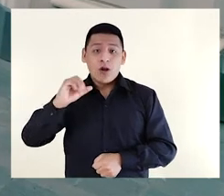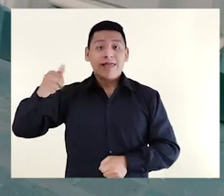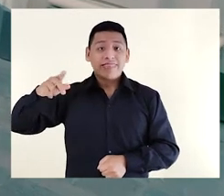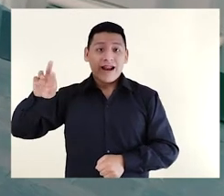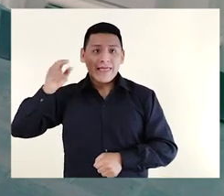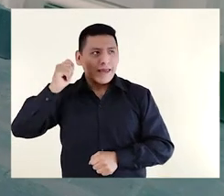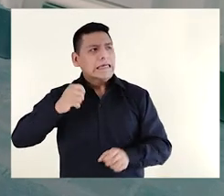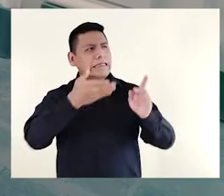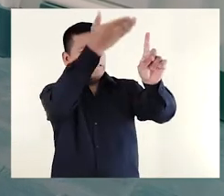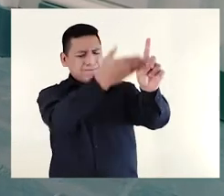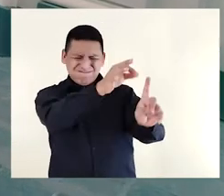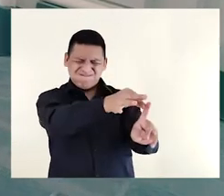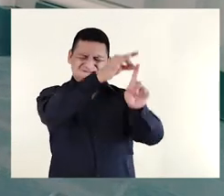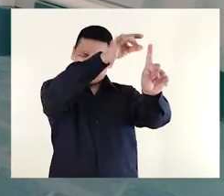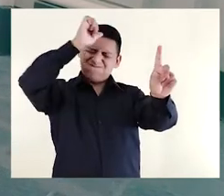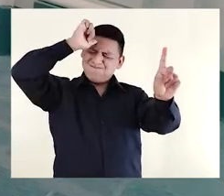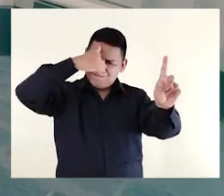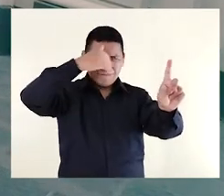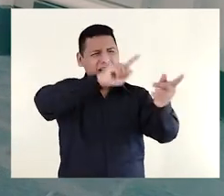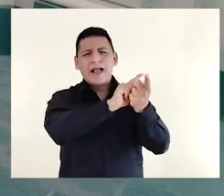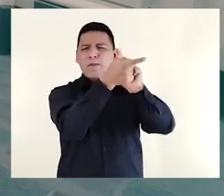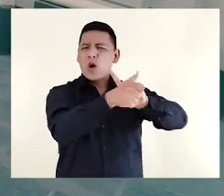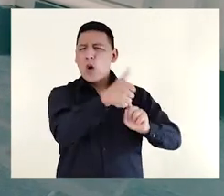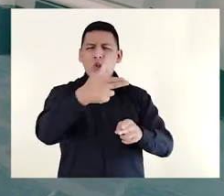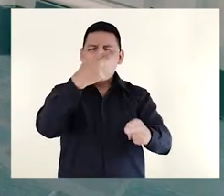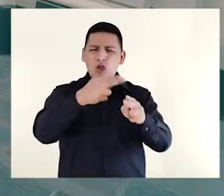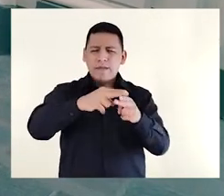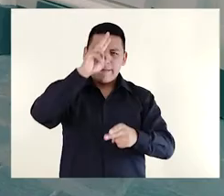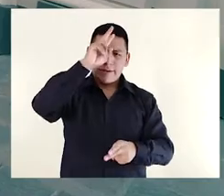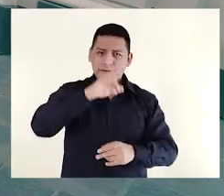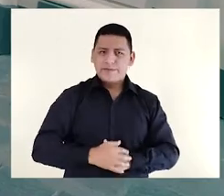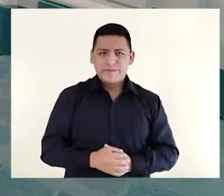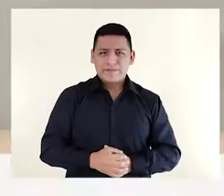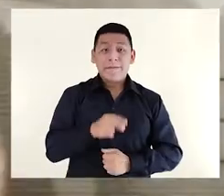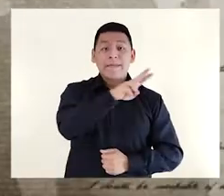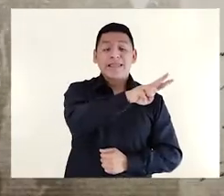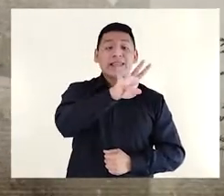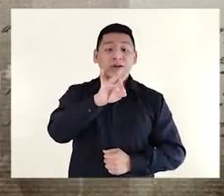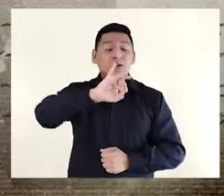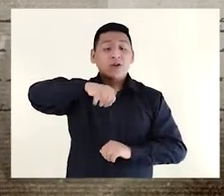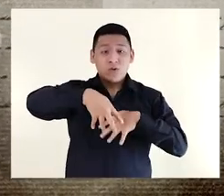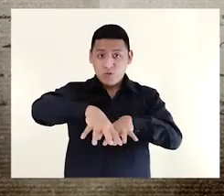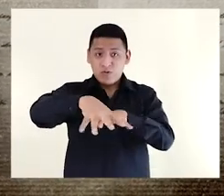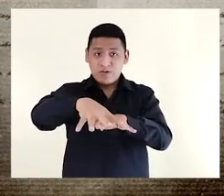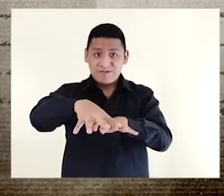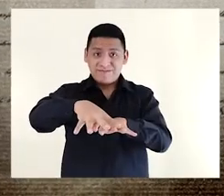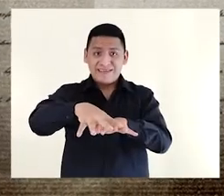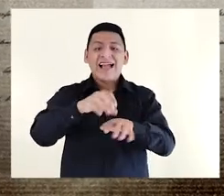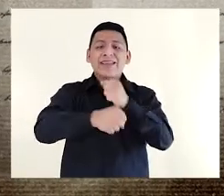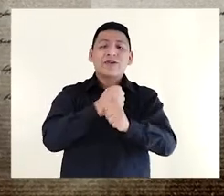bautizó con el nombre de mártir a este personaje en reemplazo de otro nombre de carácter patriota. 28 de julio,